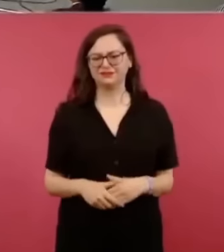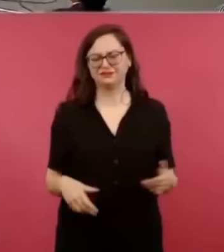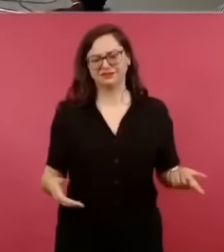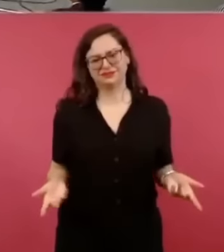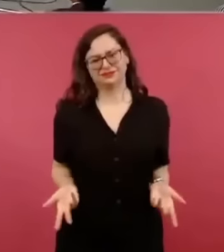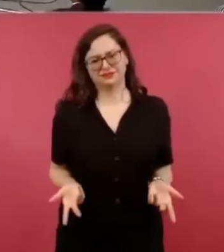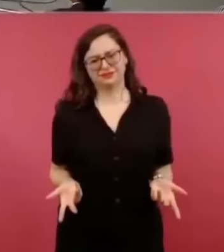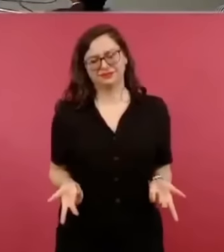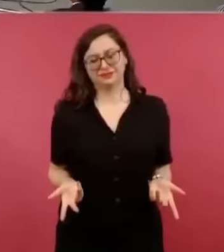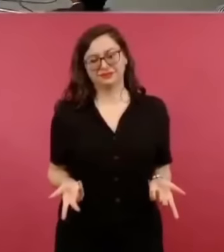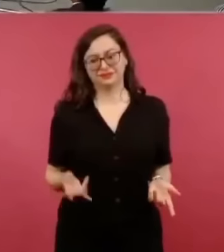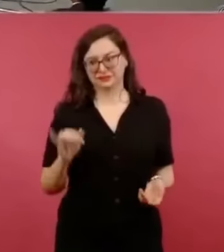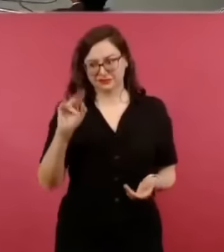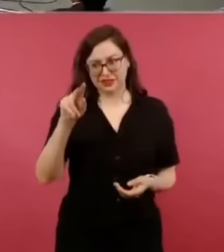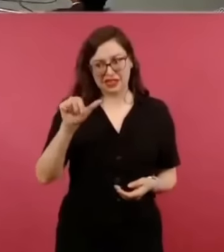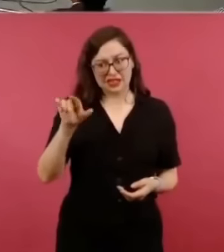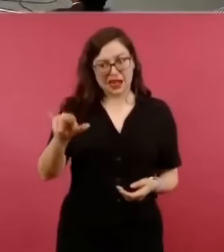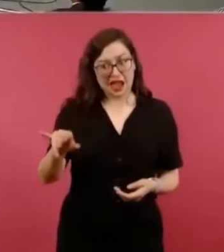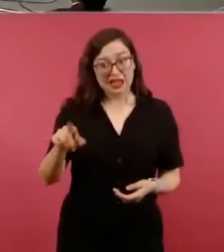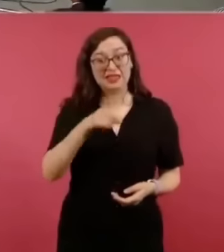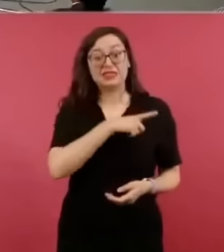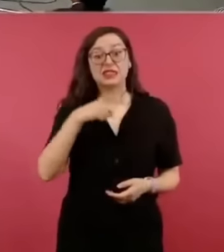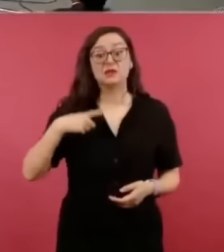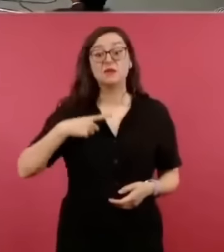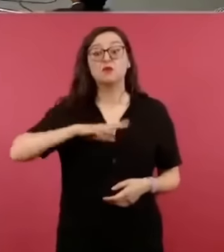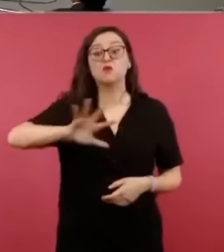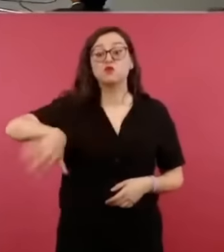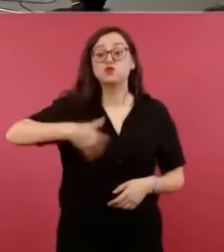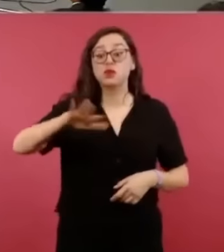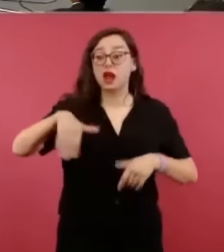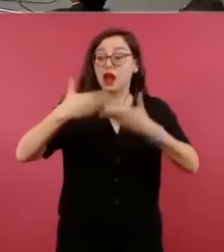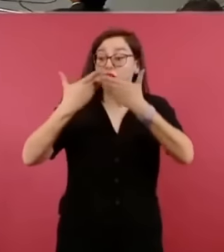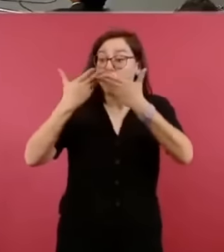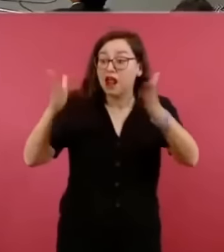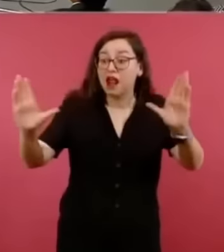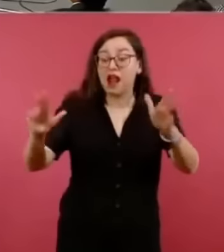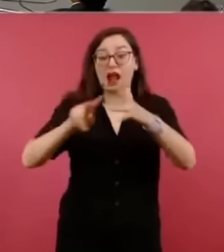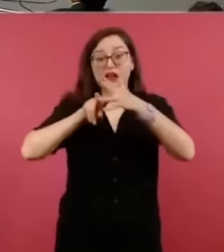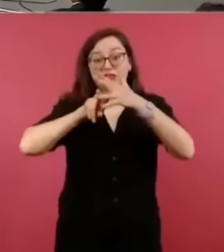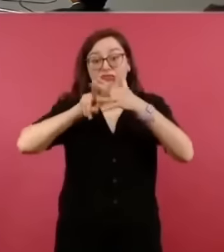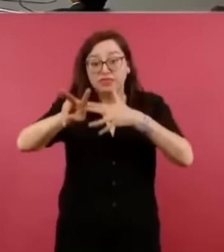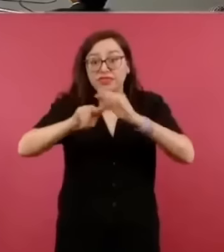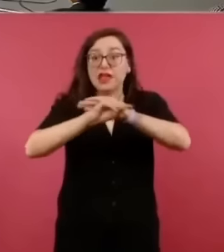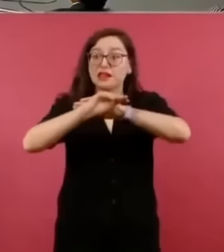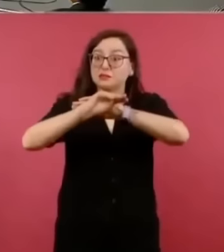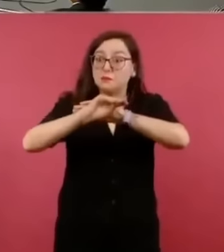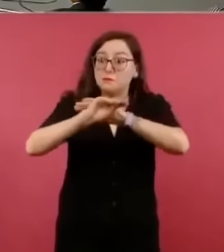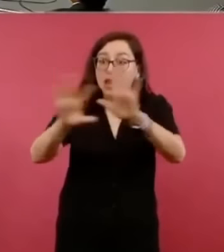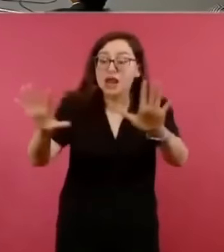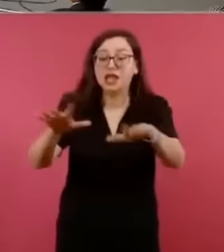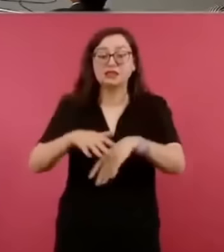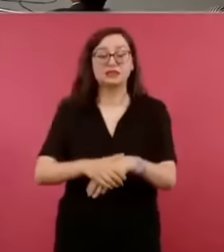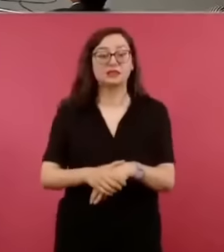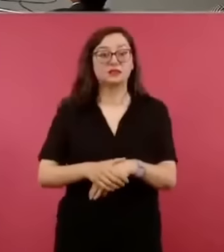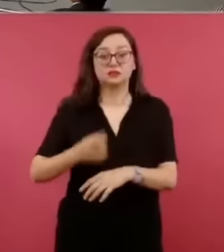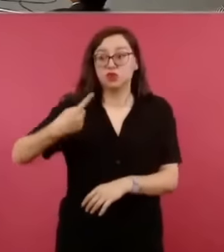nos cuesta a los mexicanos mil millones de pesos al año, al servicio de ellos.